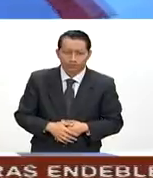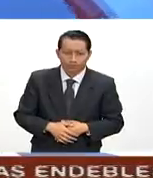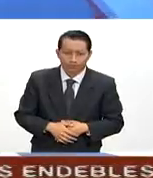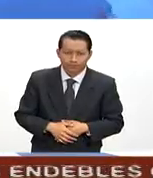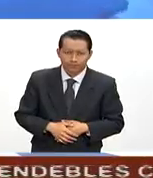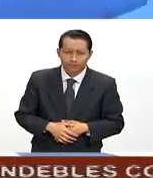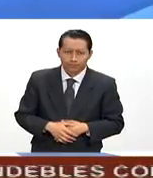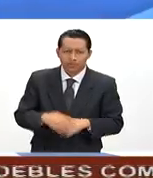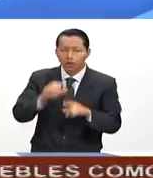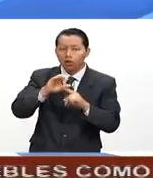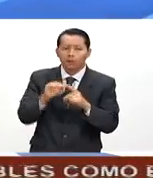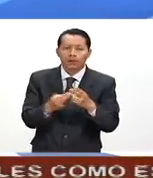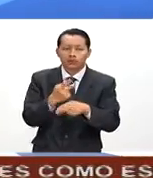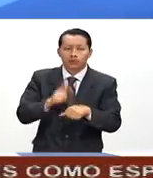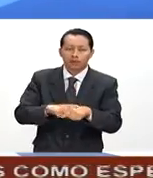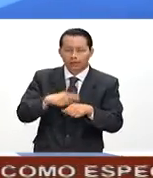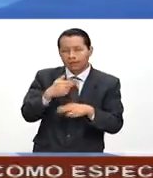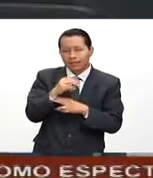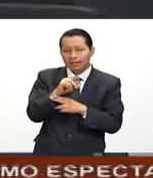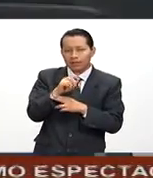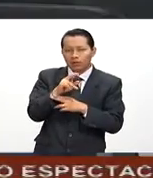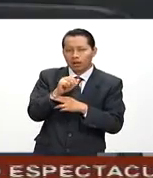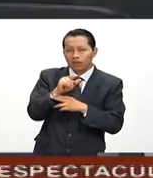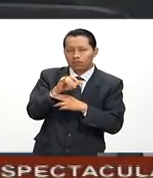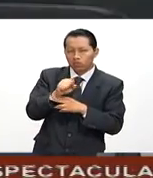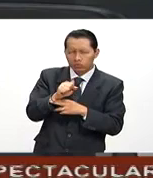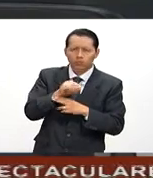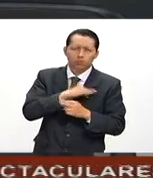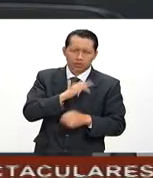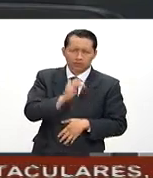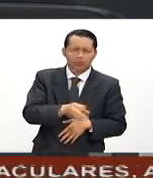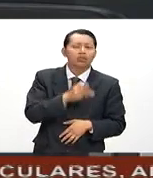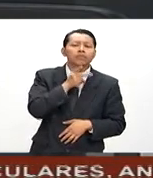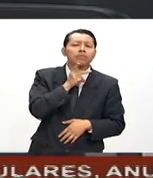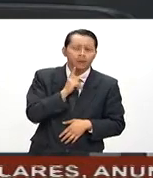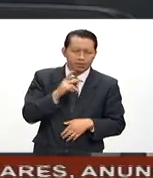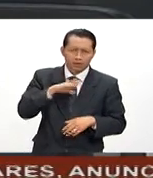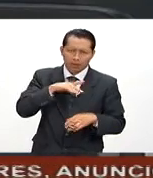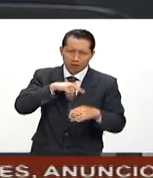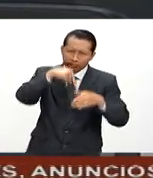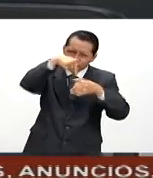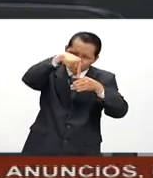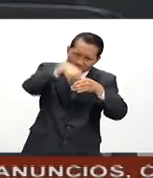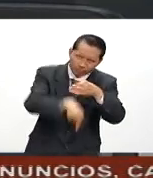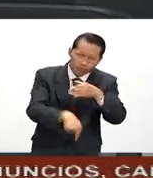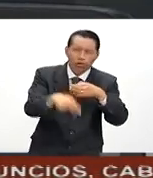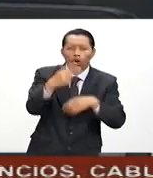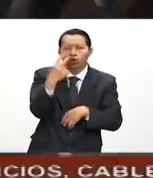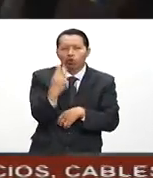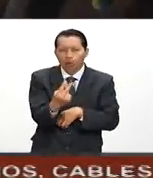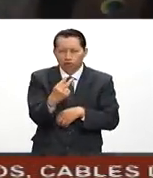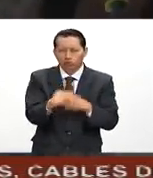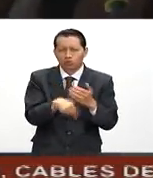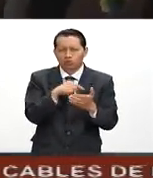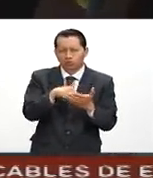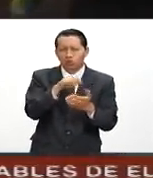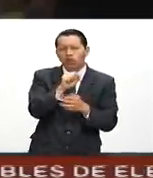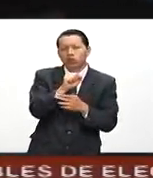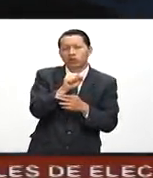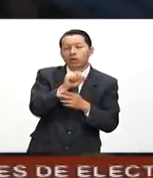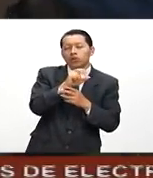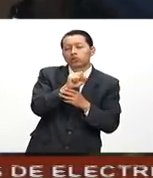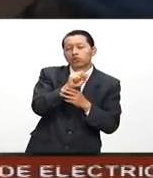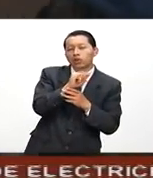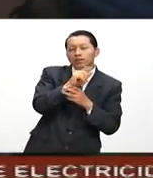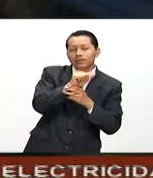La Comisión Nacional de Hidrocarburos autorizó a Pemex la perforación de dos pozos. El primero, el de Agua Somera, Soxta